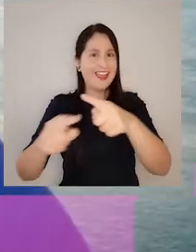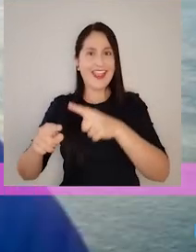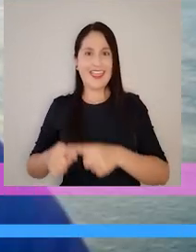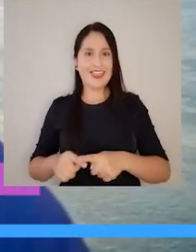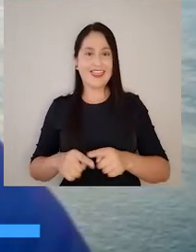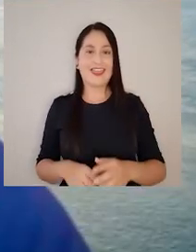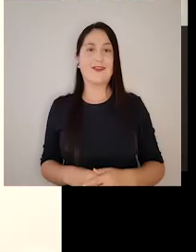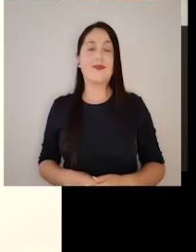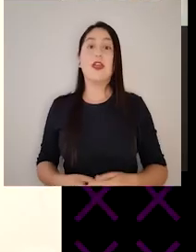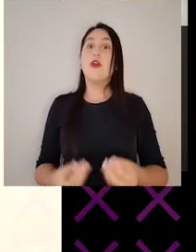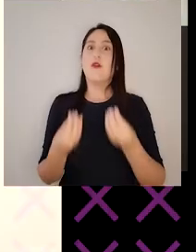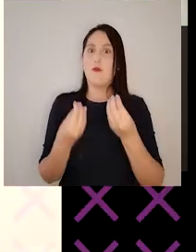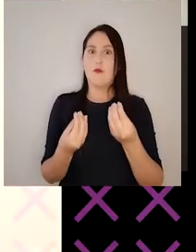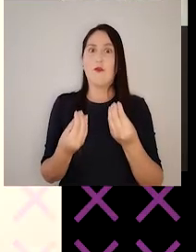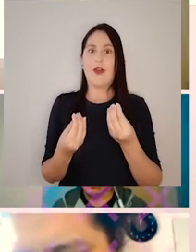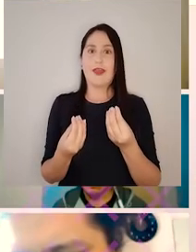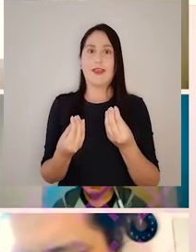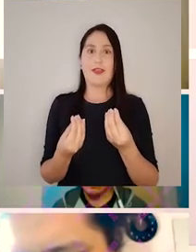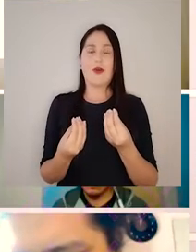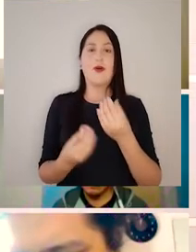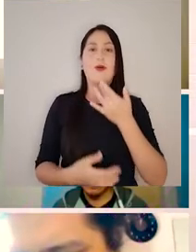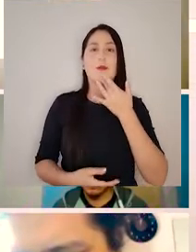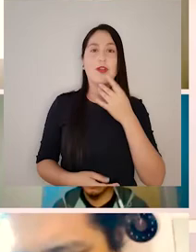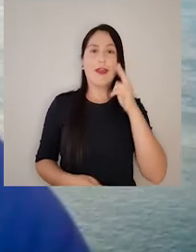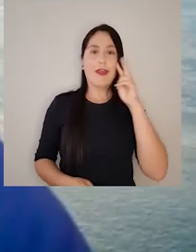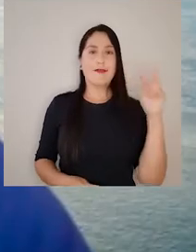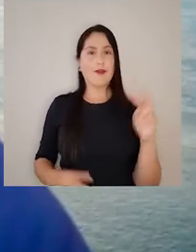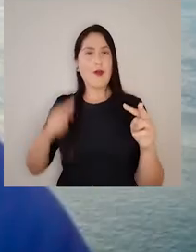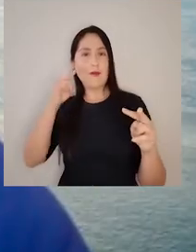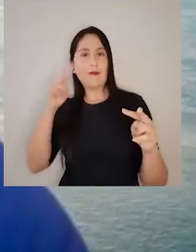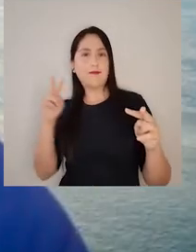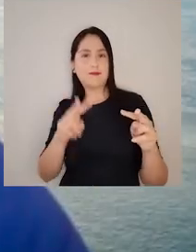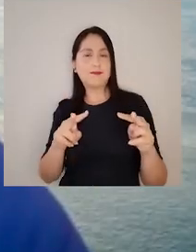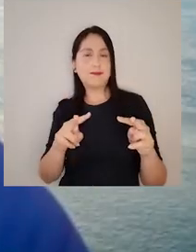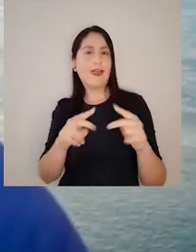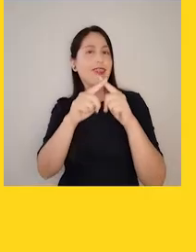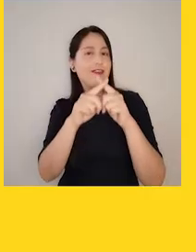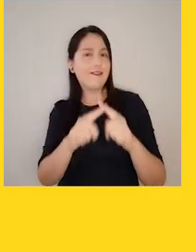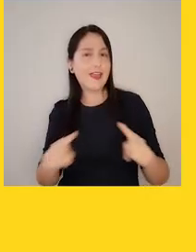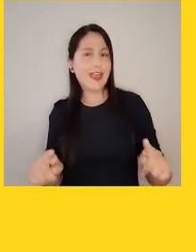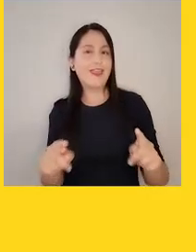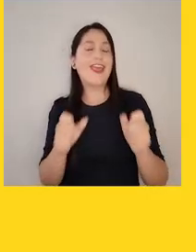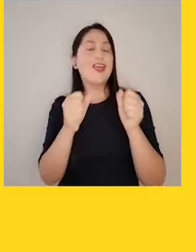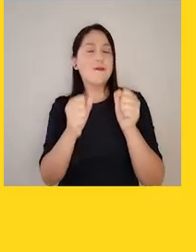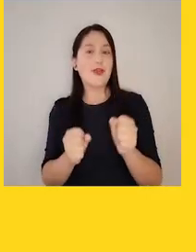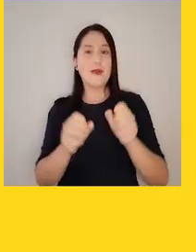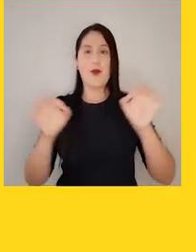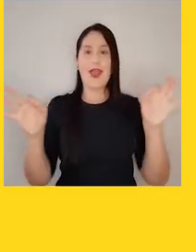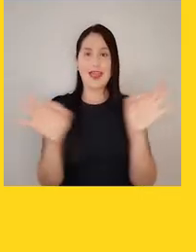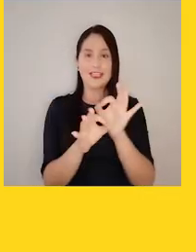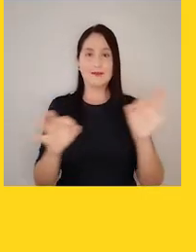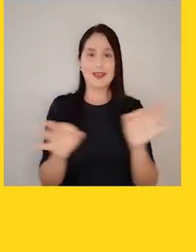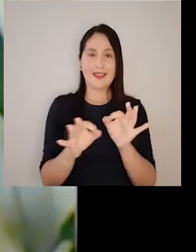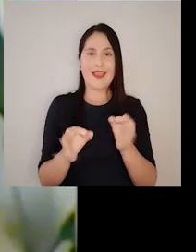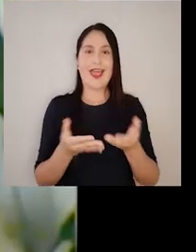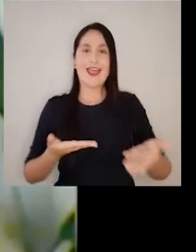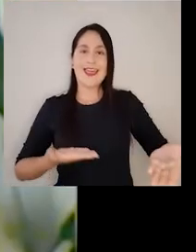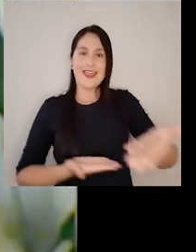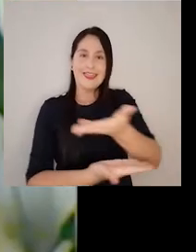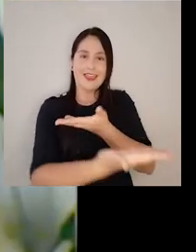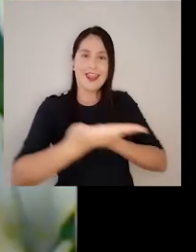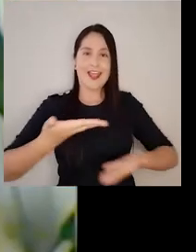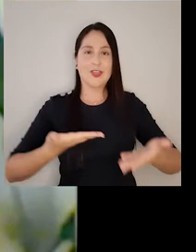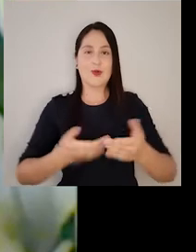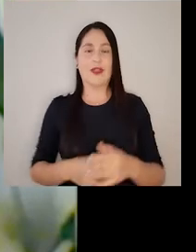enriquecedora porque aparecen puntos de vista muy distintos y pudimos intervenir, interactuar. Fue un